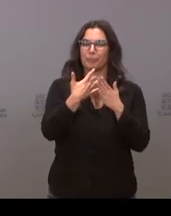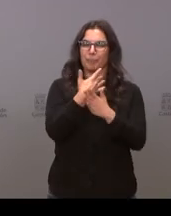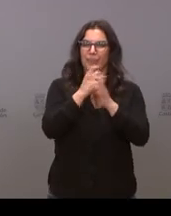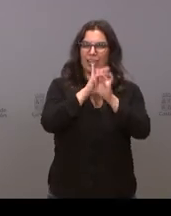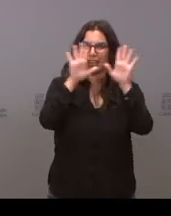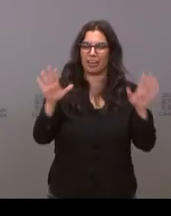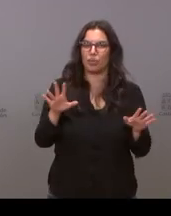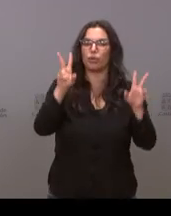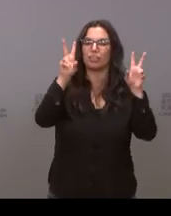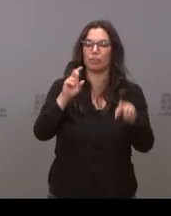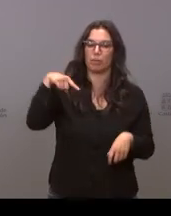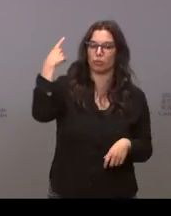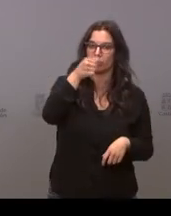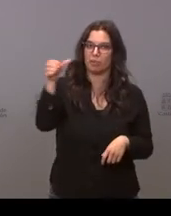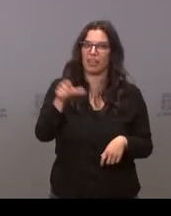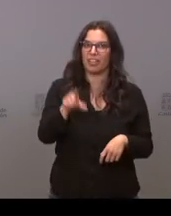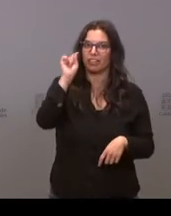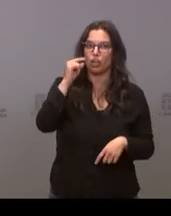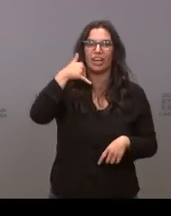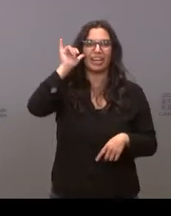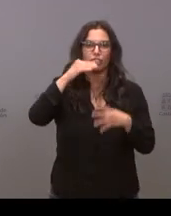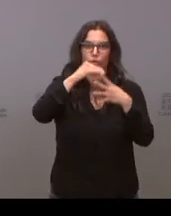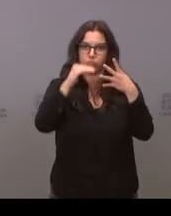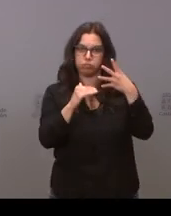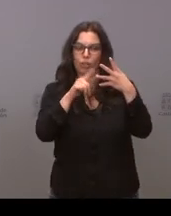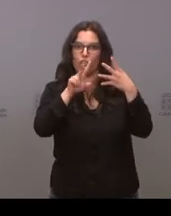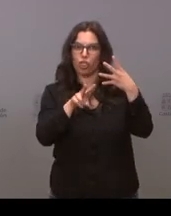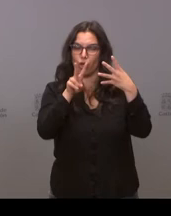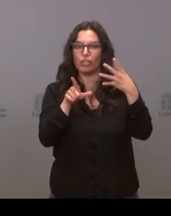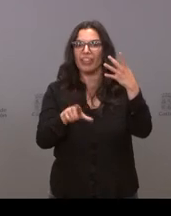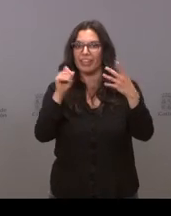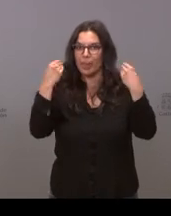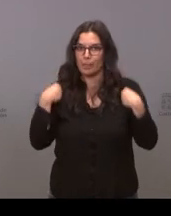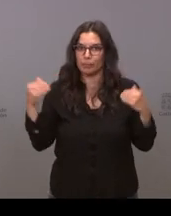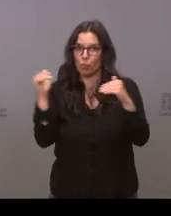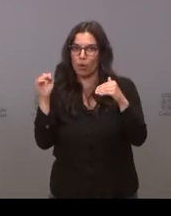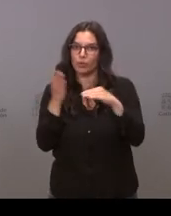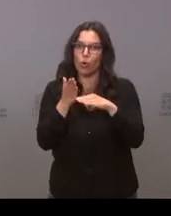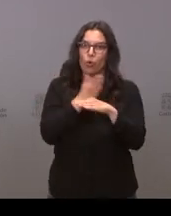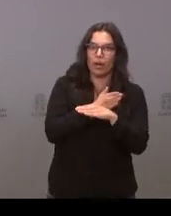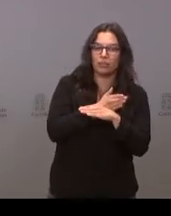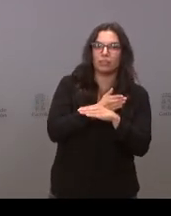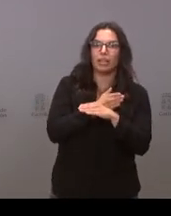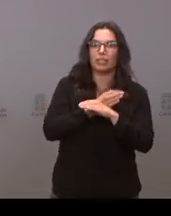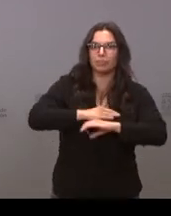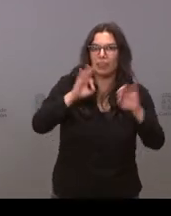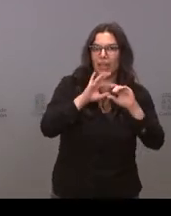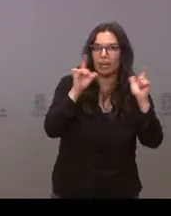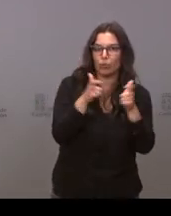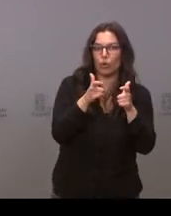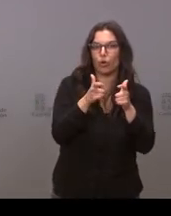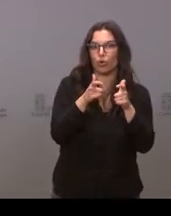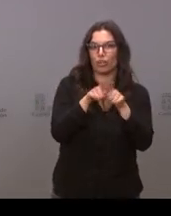esta decisión de la semana que viene no sé si saben si la van a tomar el jueves en el Consejo de Gobierno o va a haber un Consejo de Gobierno extraordinario como hemos estado